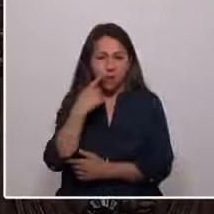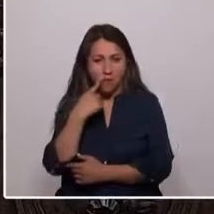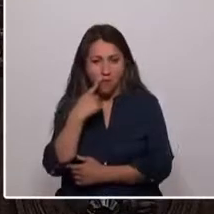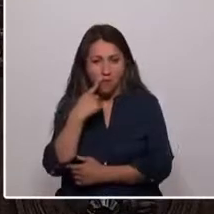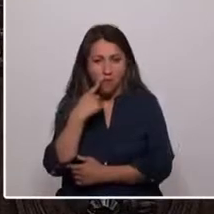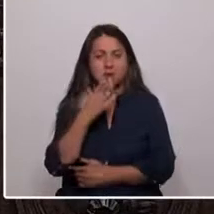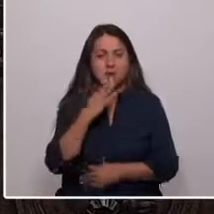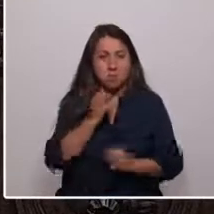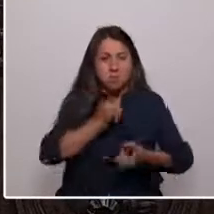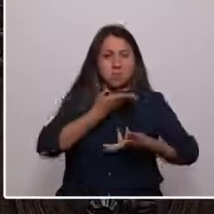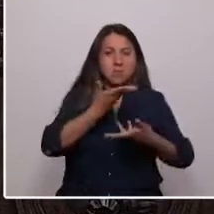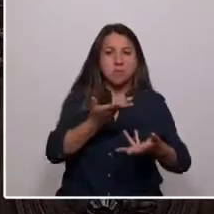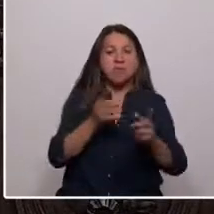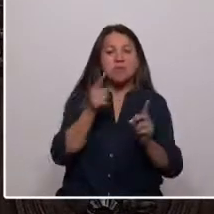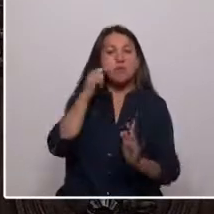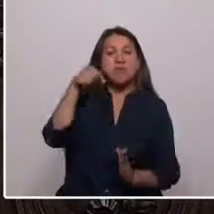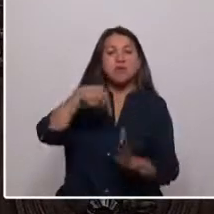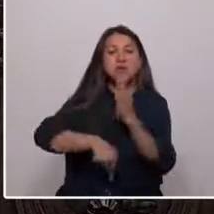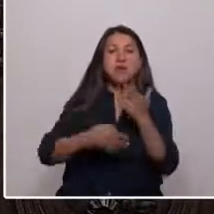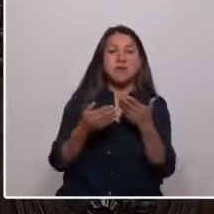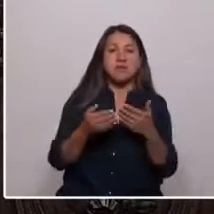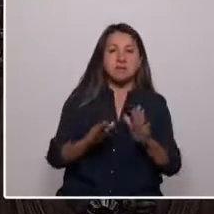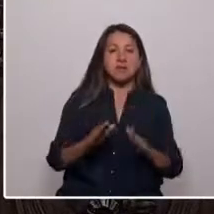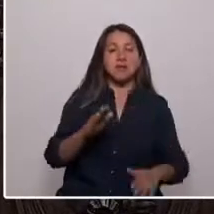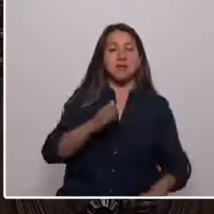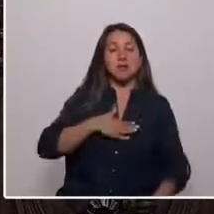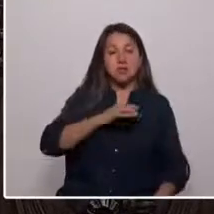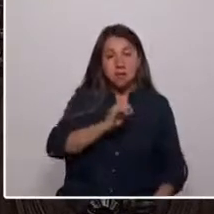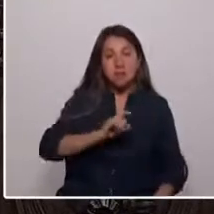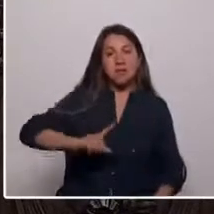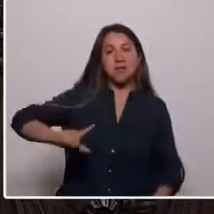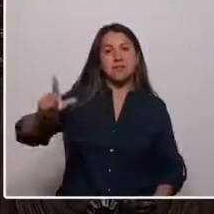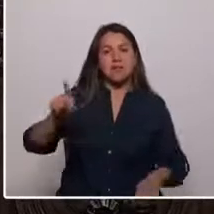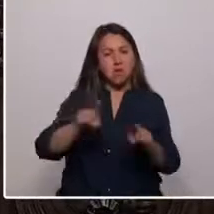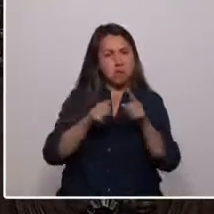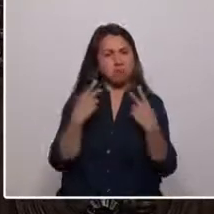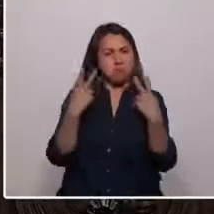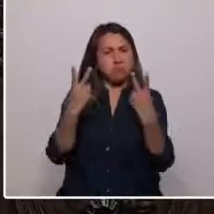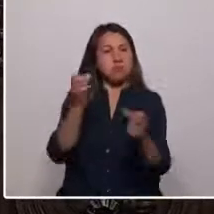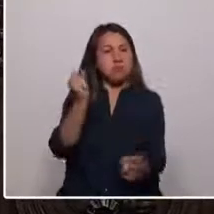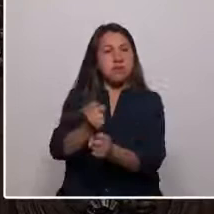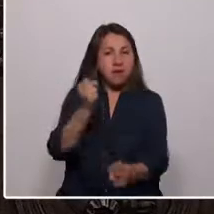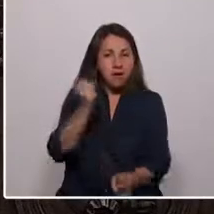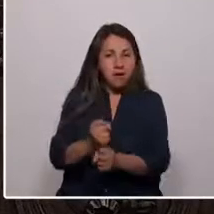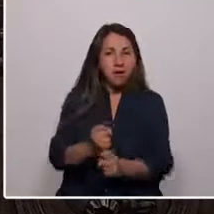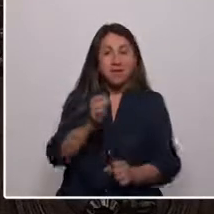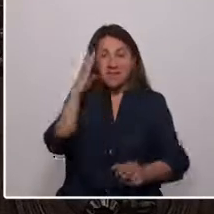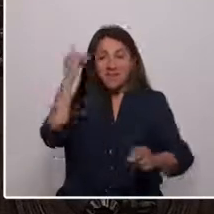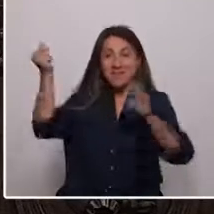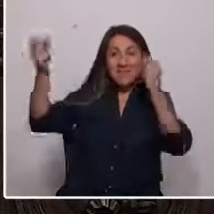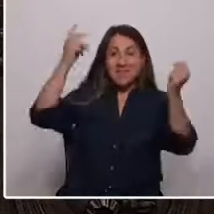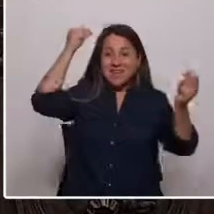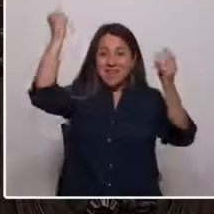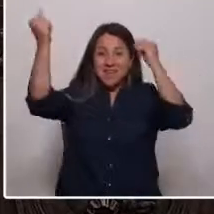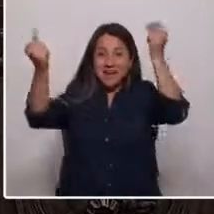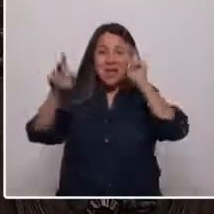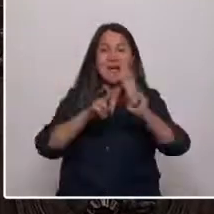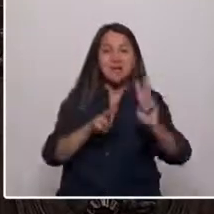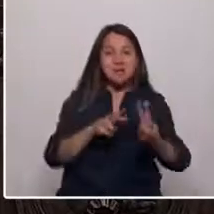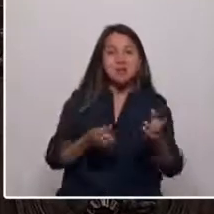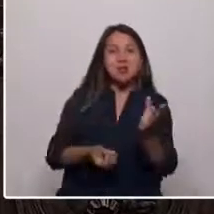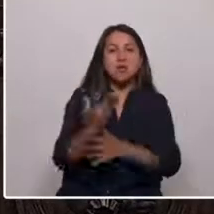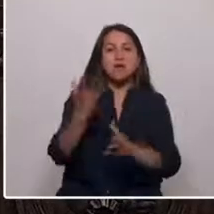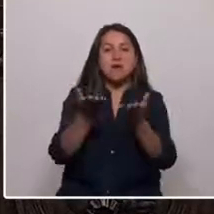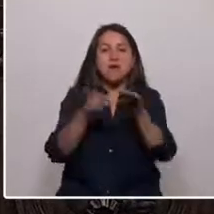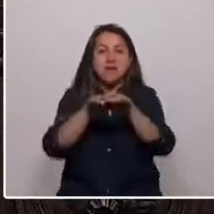Propondré profundizar la libertad de emprender, de arriesgar, de trabajar, de crear, generando más estabilidad,